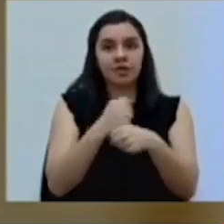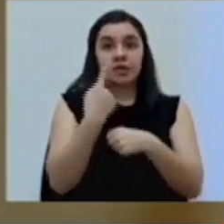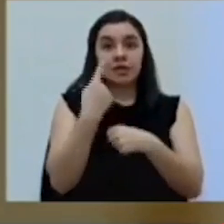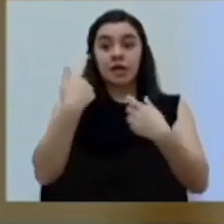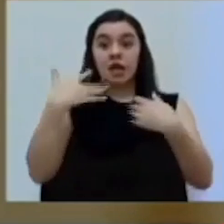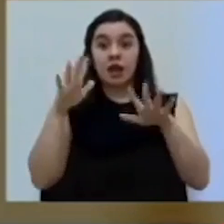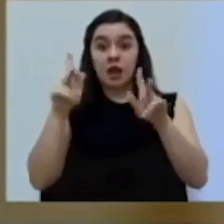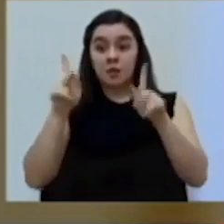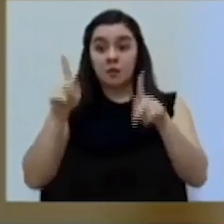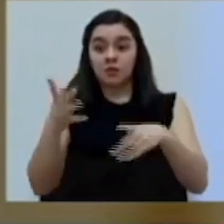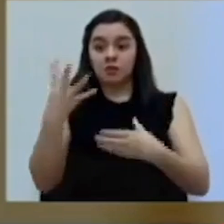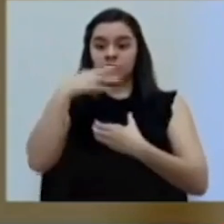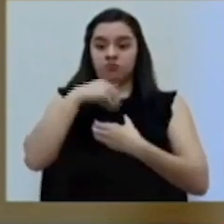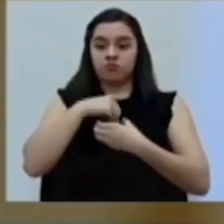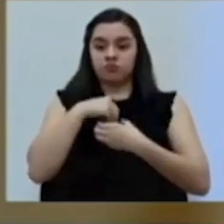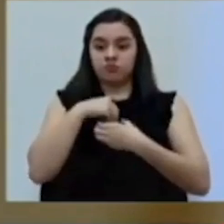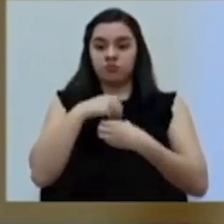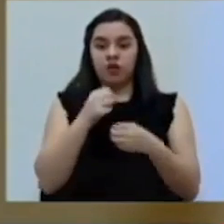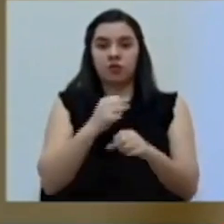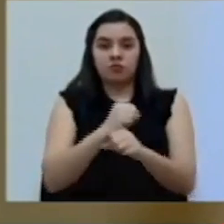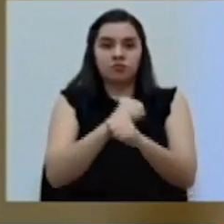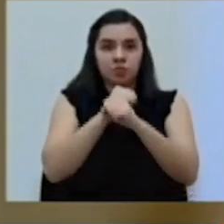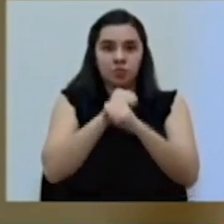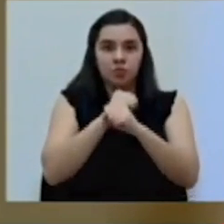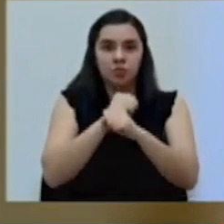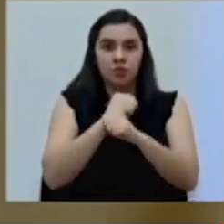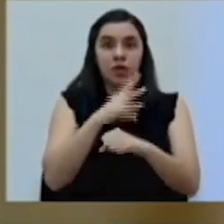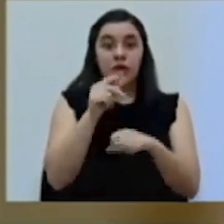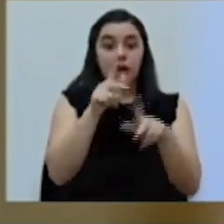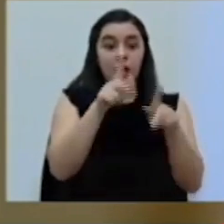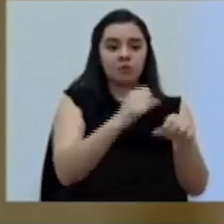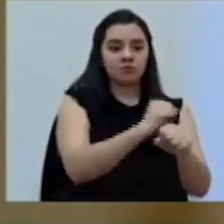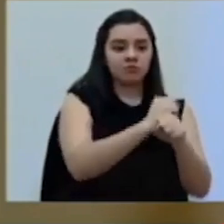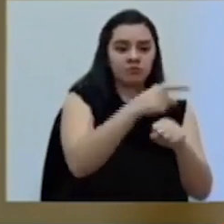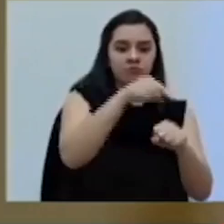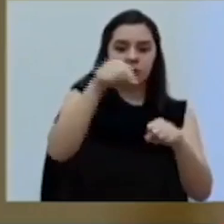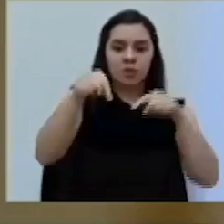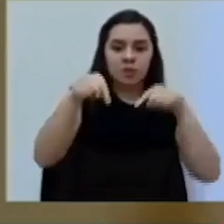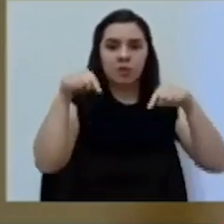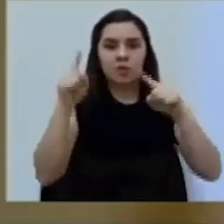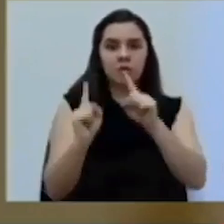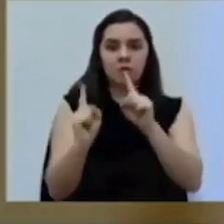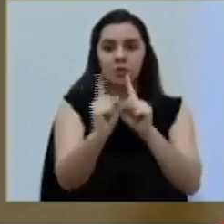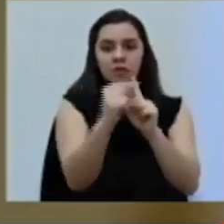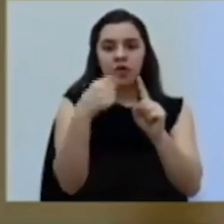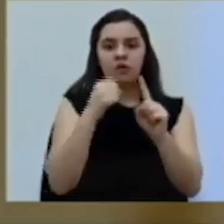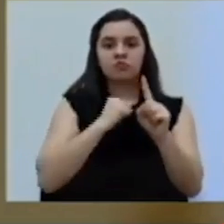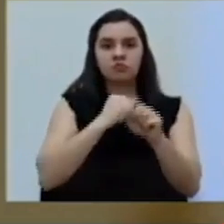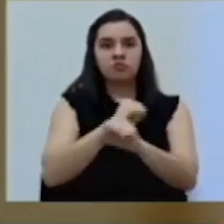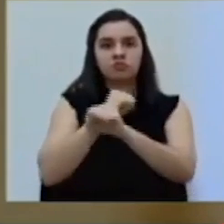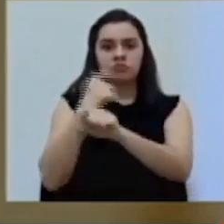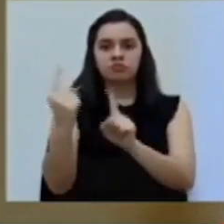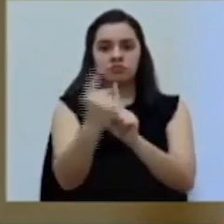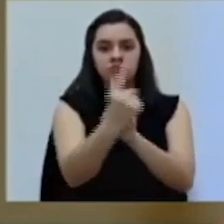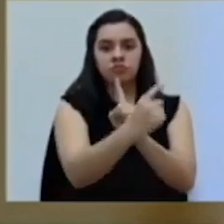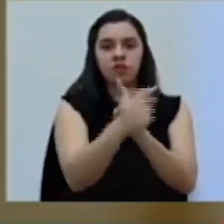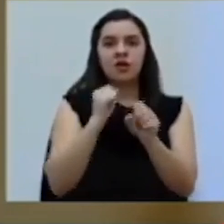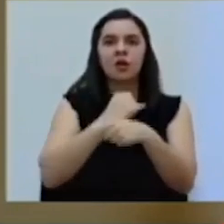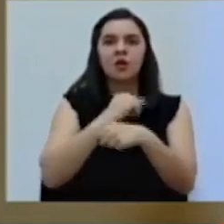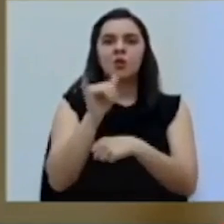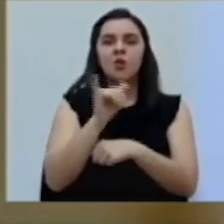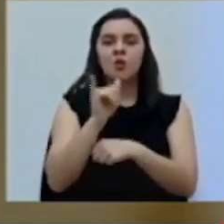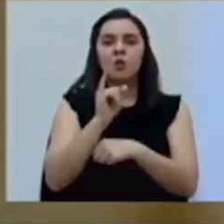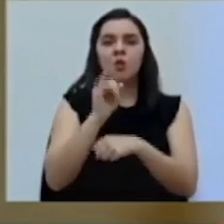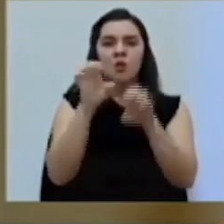ya tiene sus anticuerpos y la otra persona que está cerca también y otra que se relaciona con esas también, hace que se haga como un